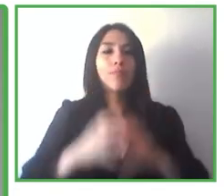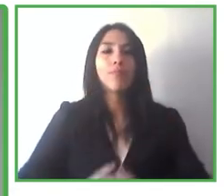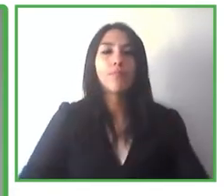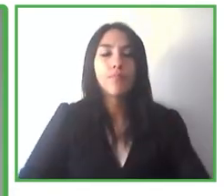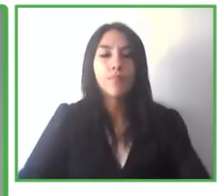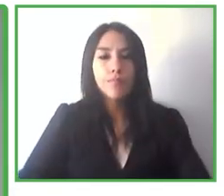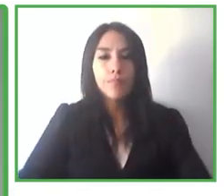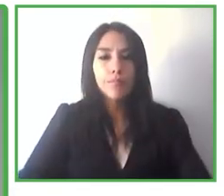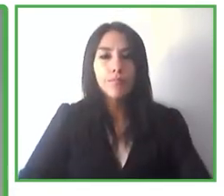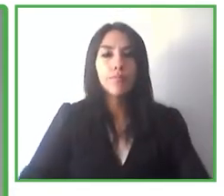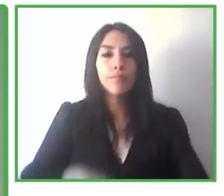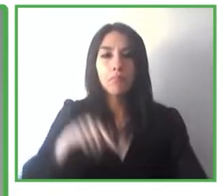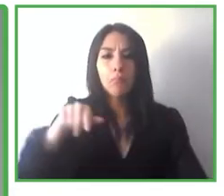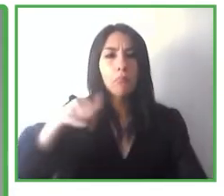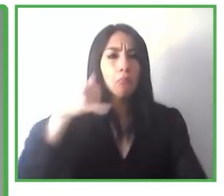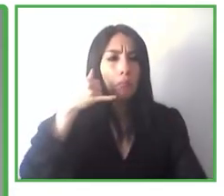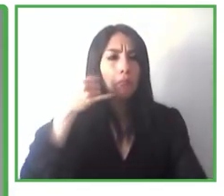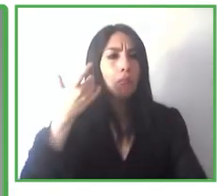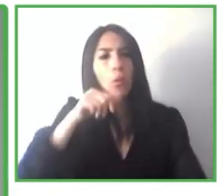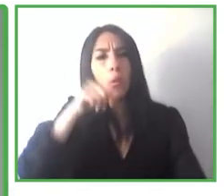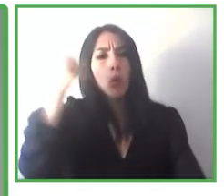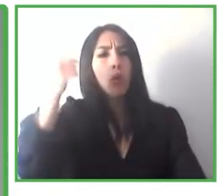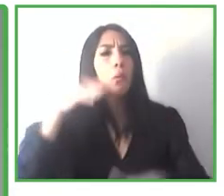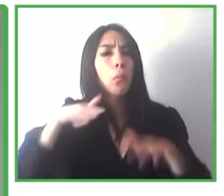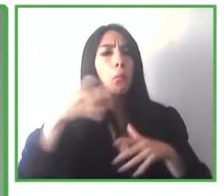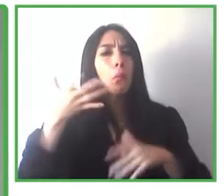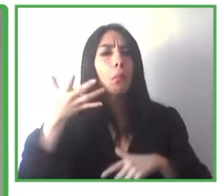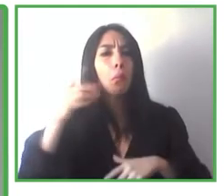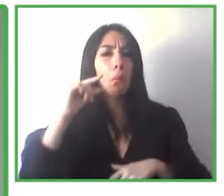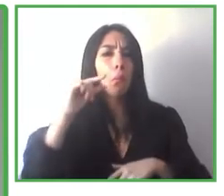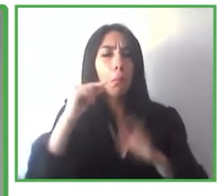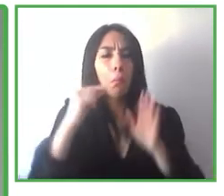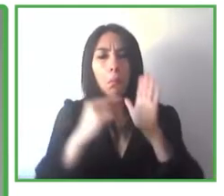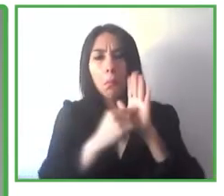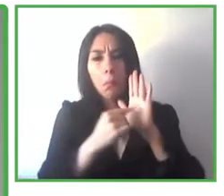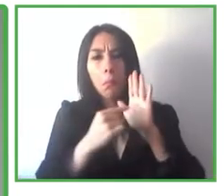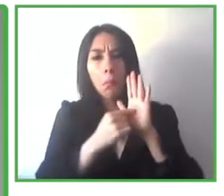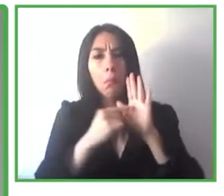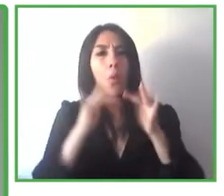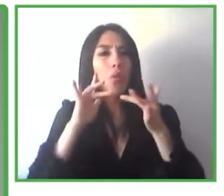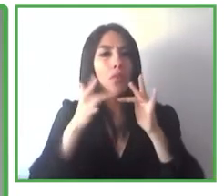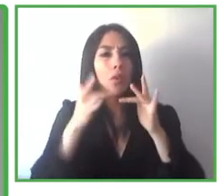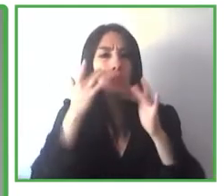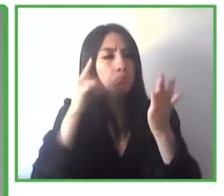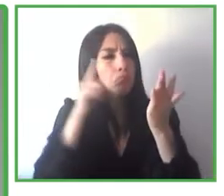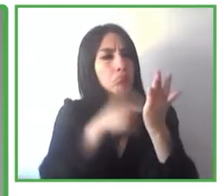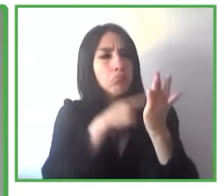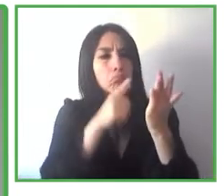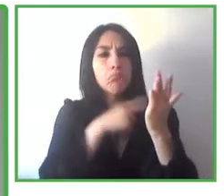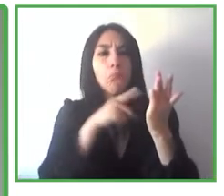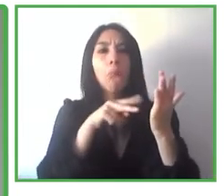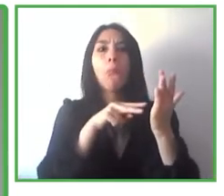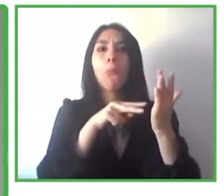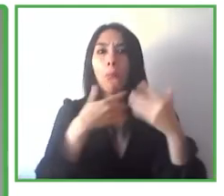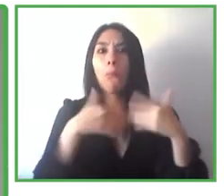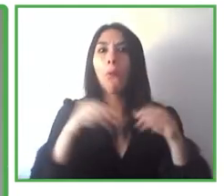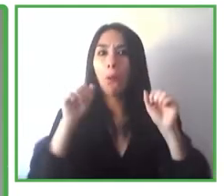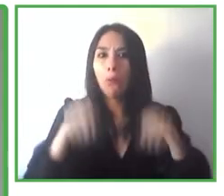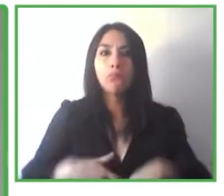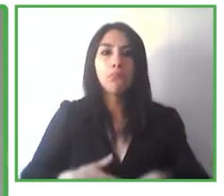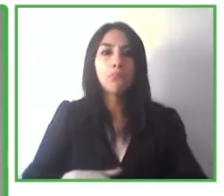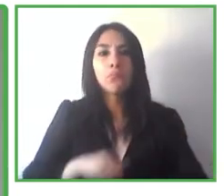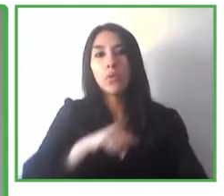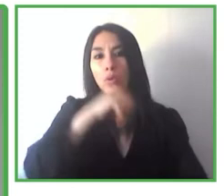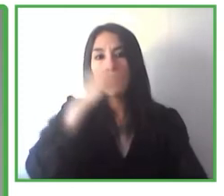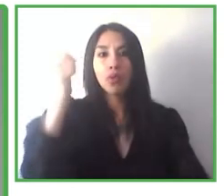bueno, son pequeños saltos que se van dando, grandes saltos cualitativos, por no hablar de los vehículos autónomos, vehículos autónomos que también,